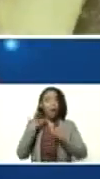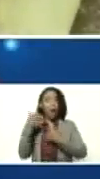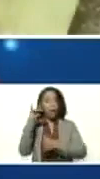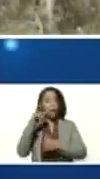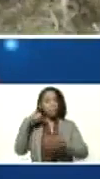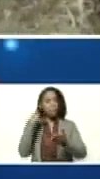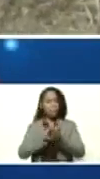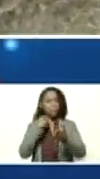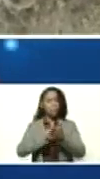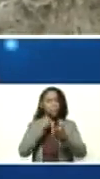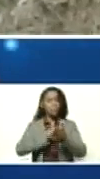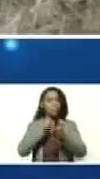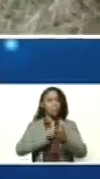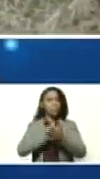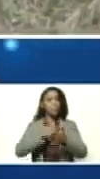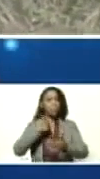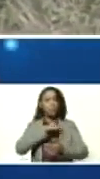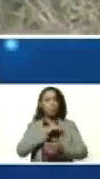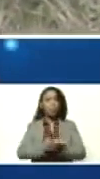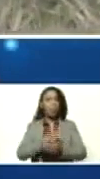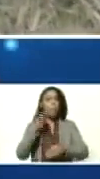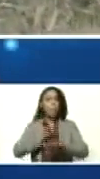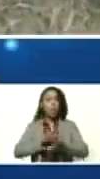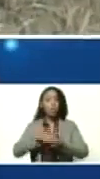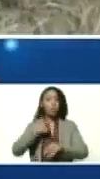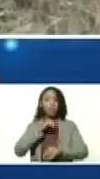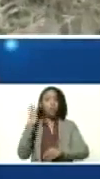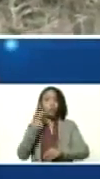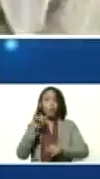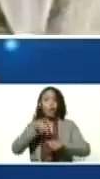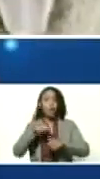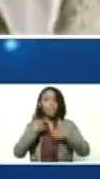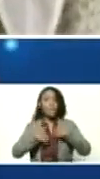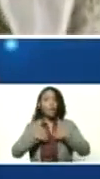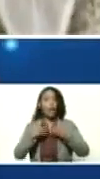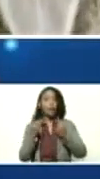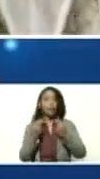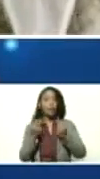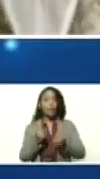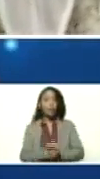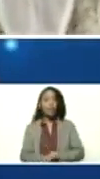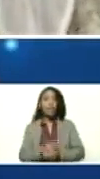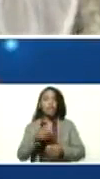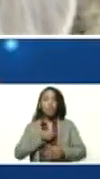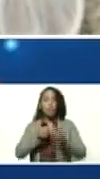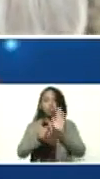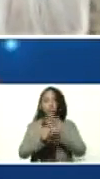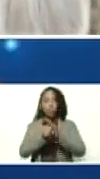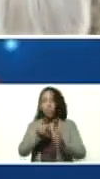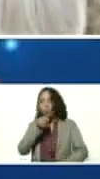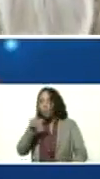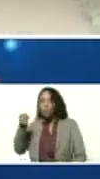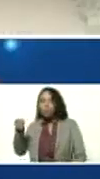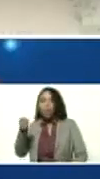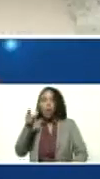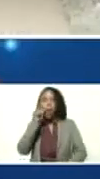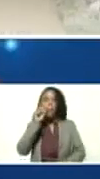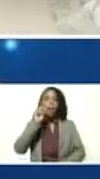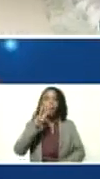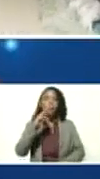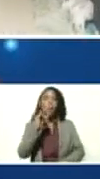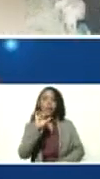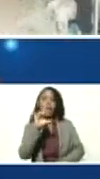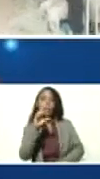empeñados, empeñados, empeñados. Por eso venimos aquí, miércoles de economía. Le doy la palabra a Wilmar Castro,